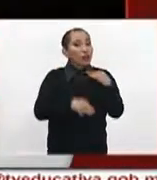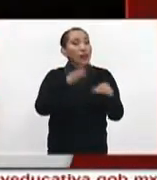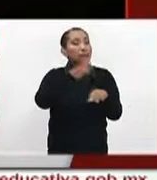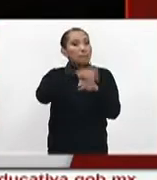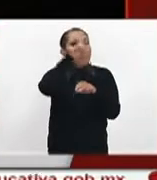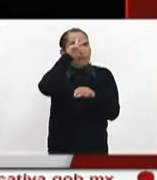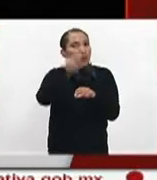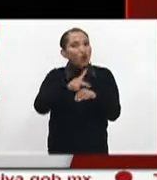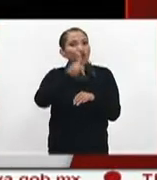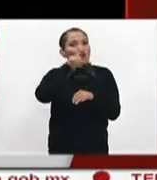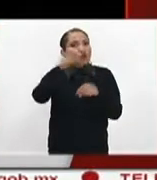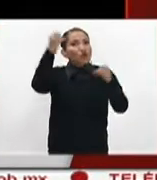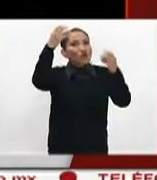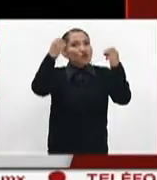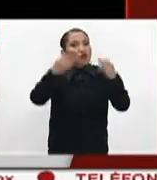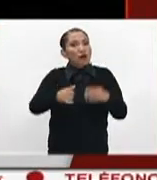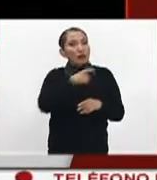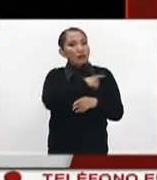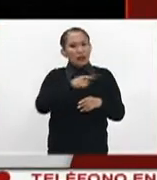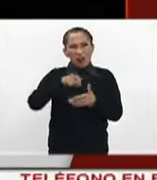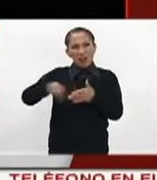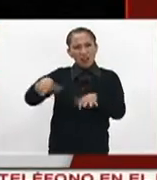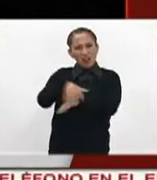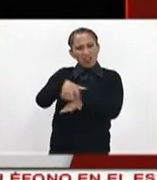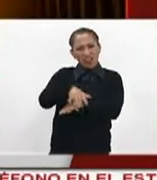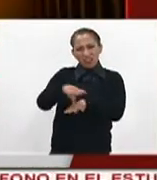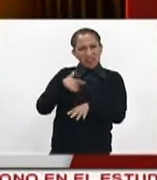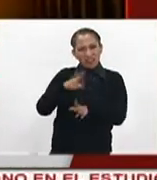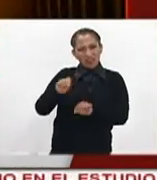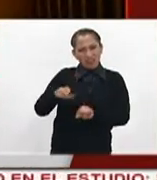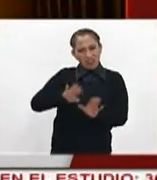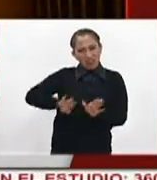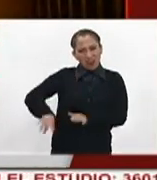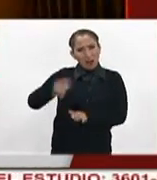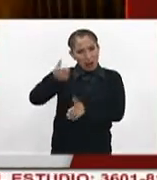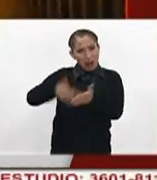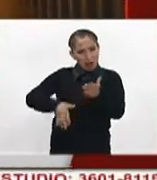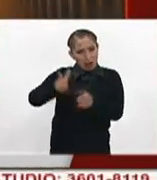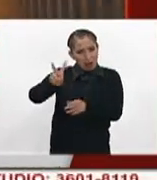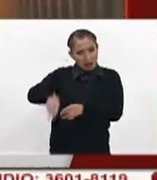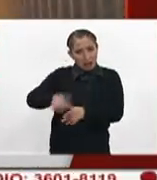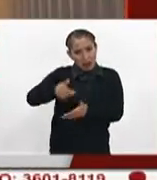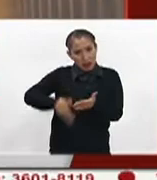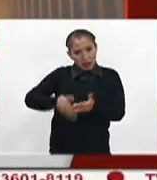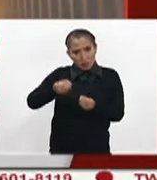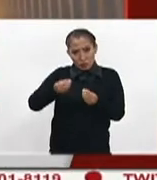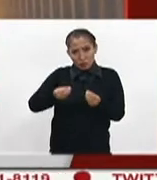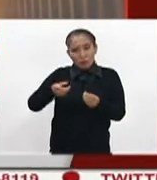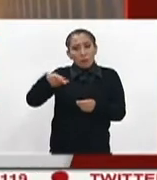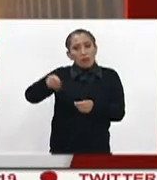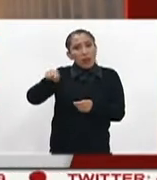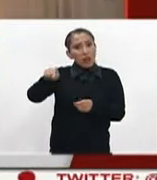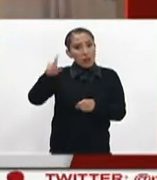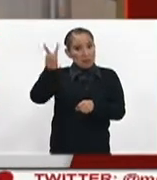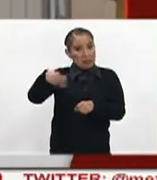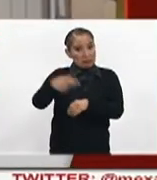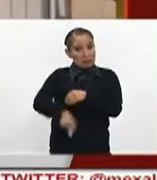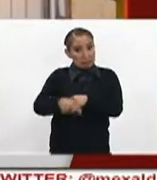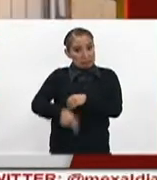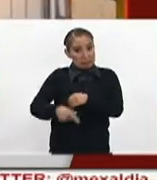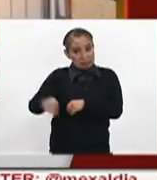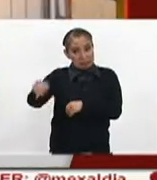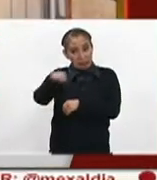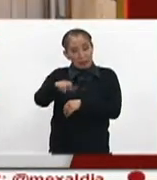series que no compren esas series en el comercio informal que son muy baratas en realidad son muy baratas pero es un verdadero